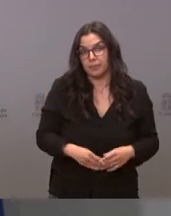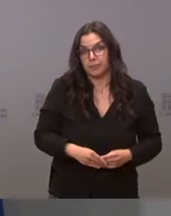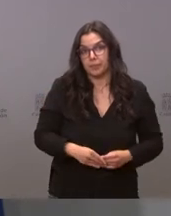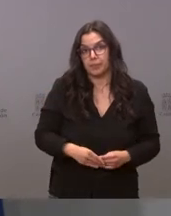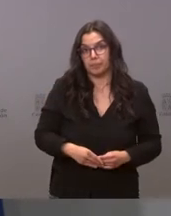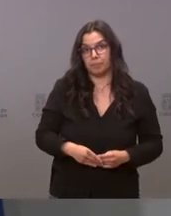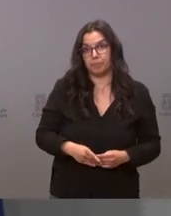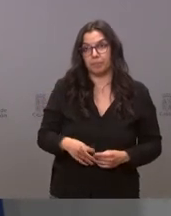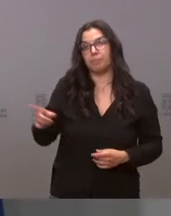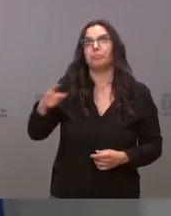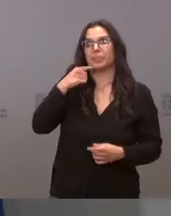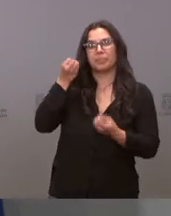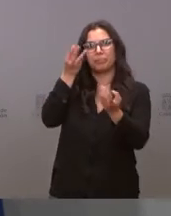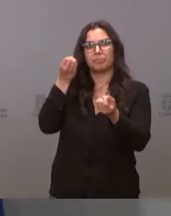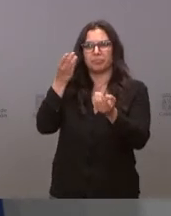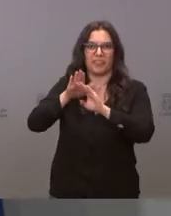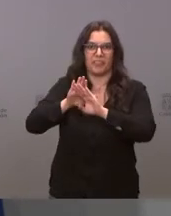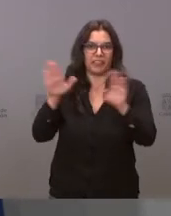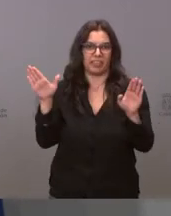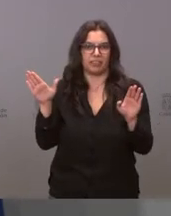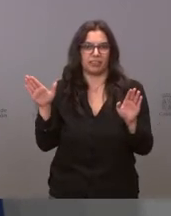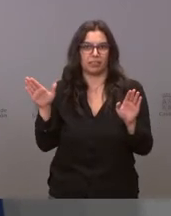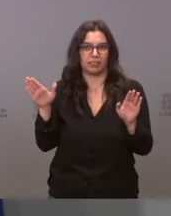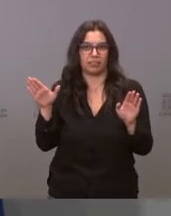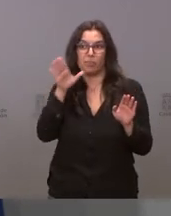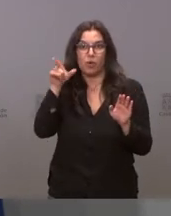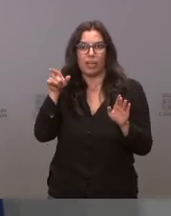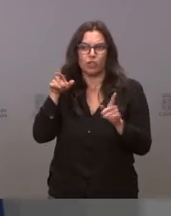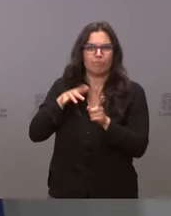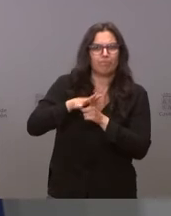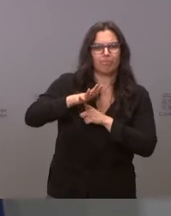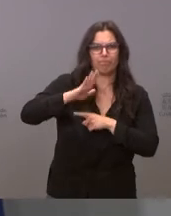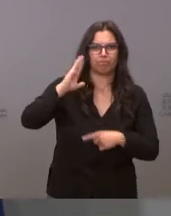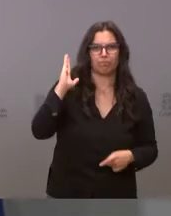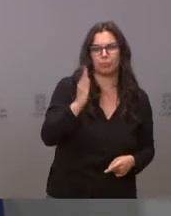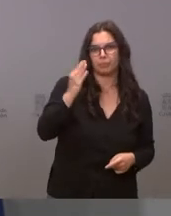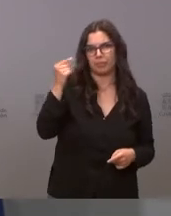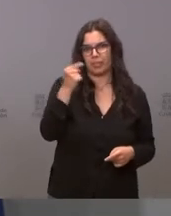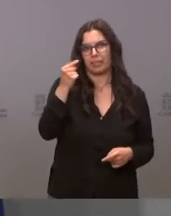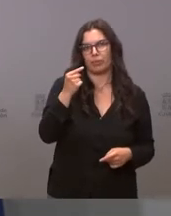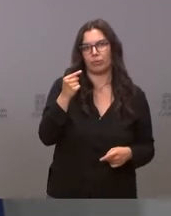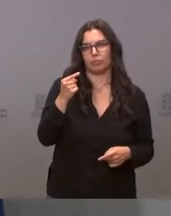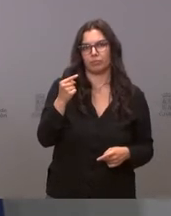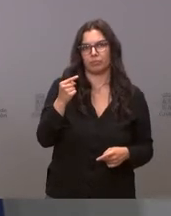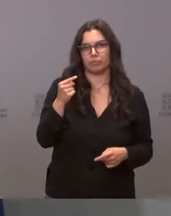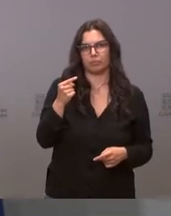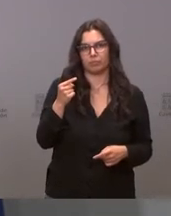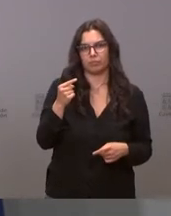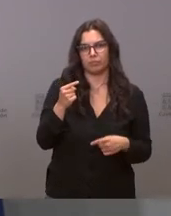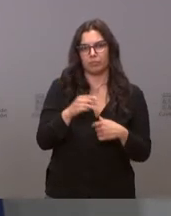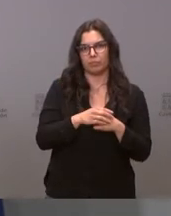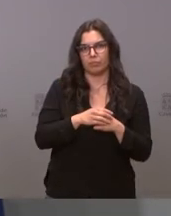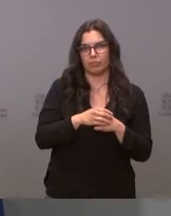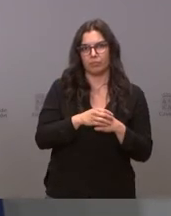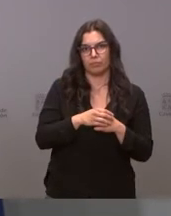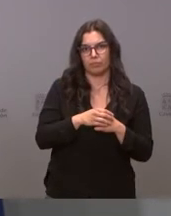deje de hacer estas declaraciones que están influyendo negativamente en la campaña de vacunación